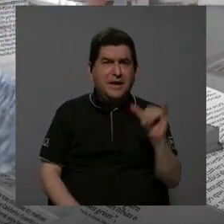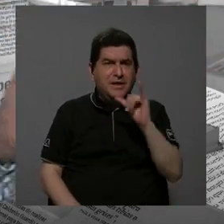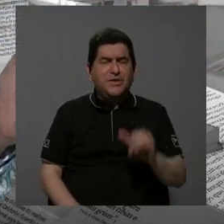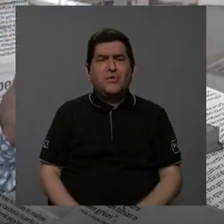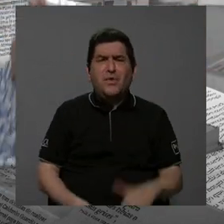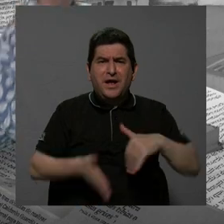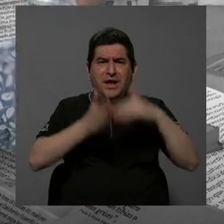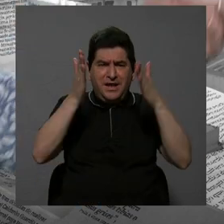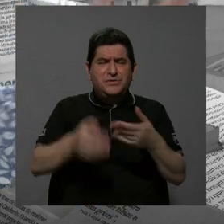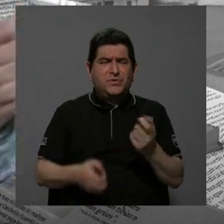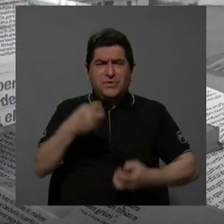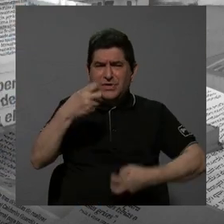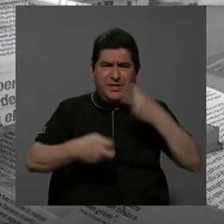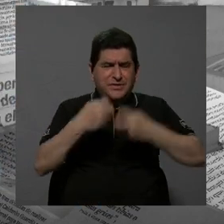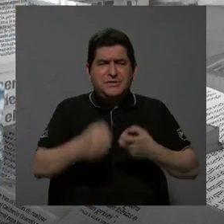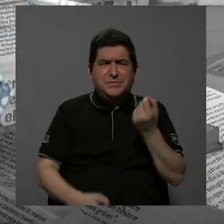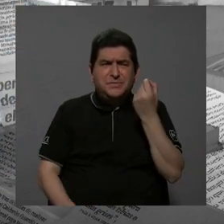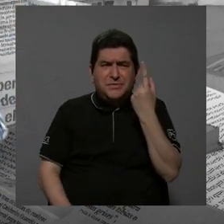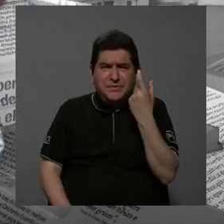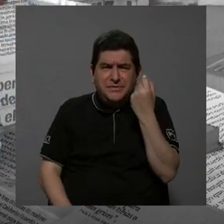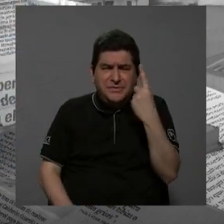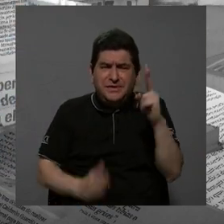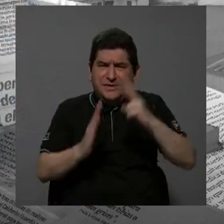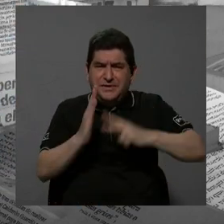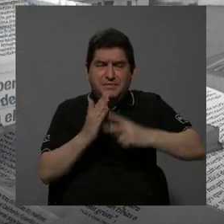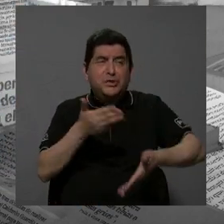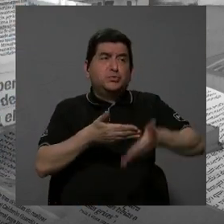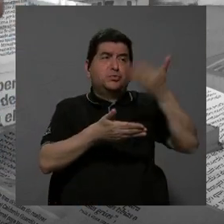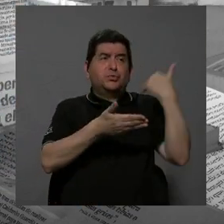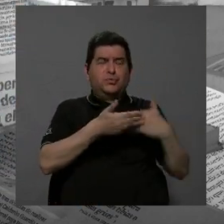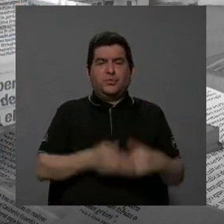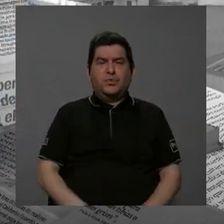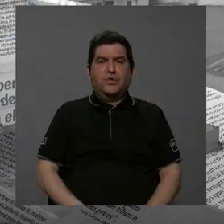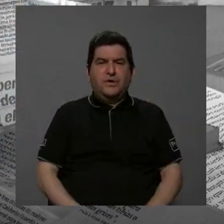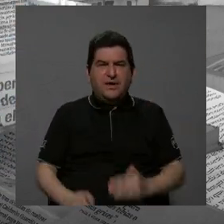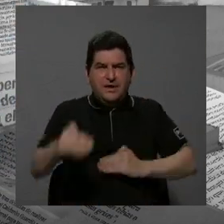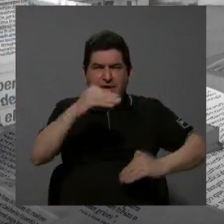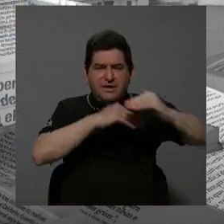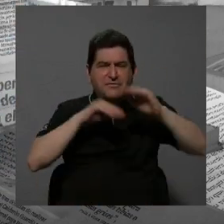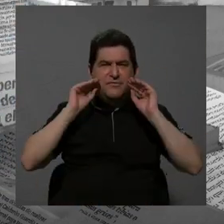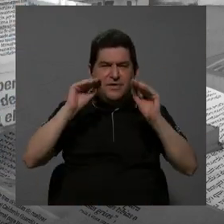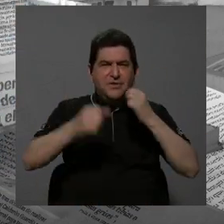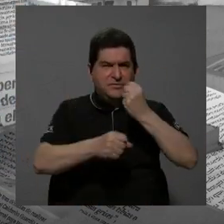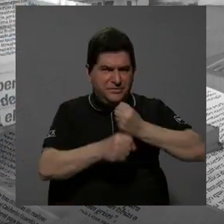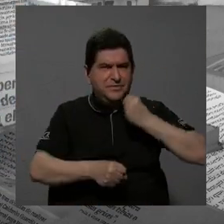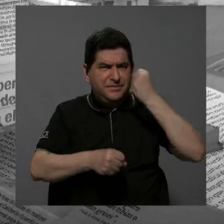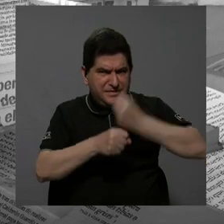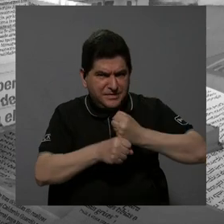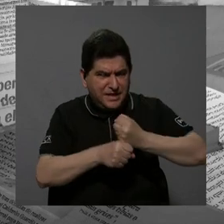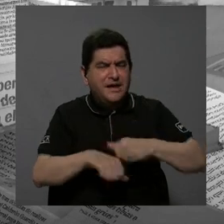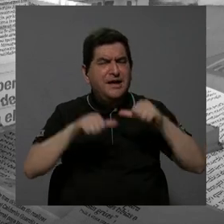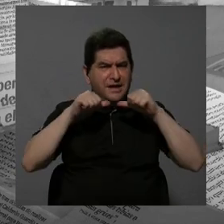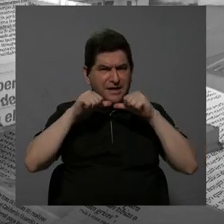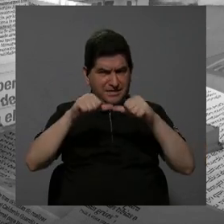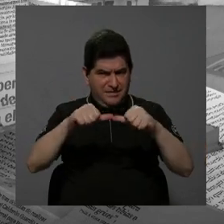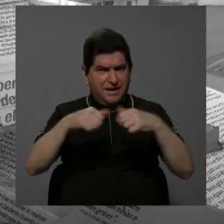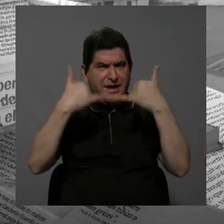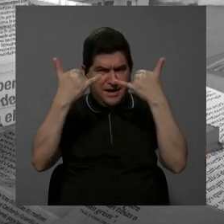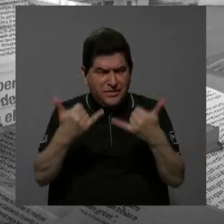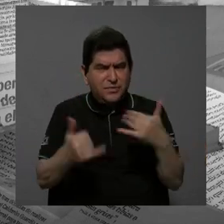grandes deficiencias de comprensión lectora desde hace rato. ¿La Facultad de Educación trabaja en este momento, sigue trabajando en